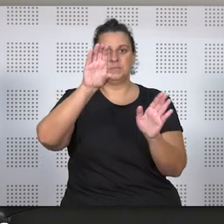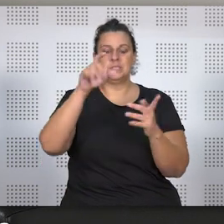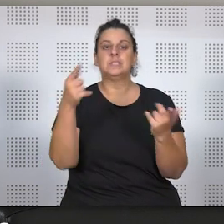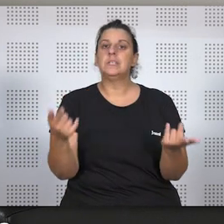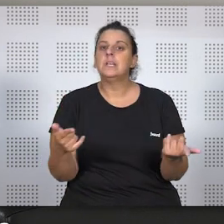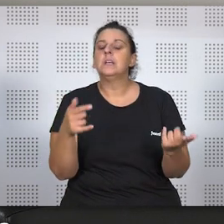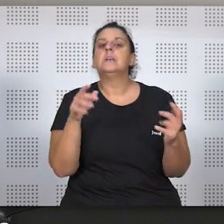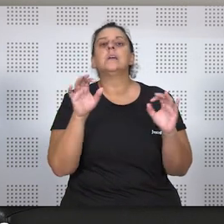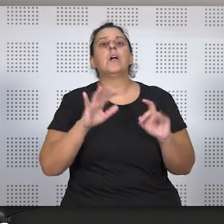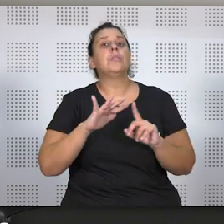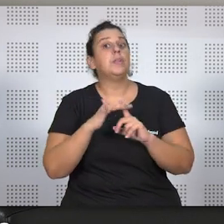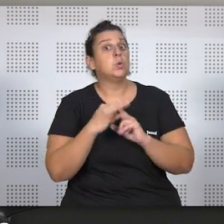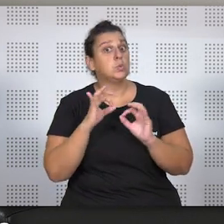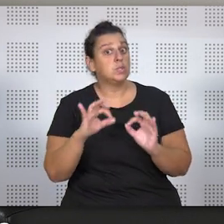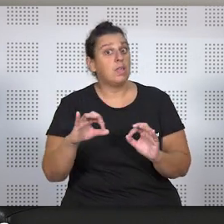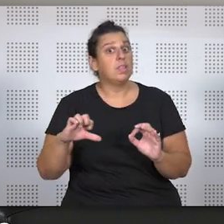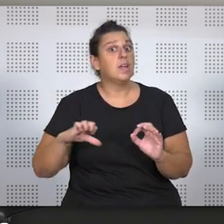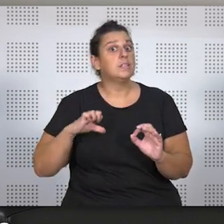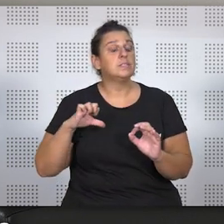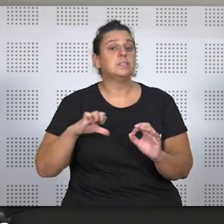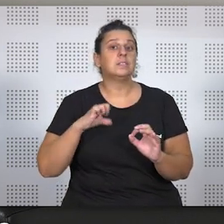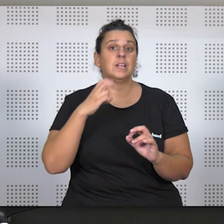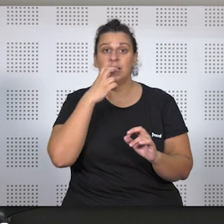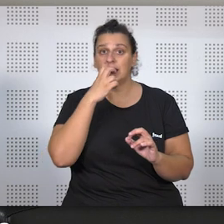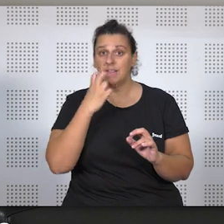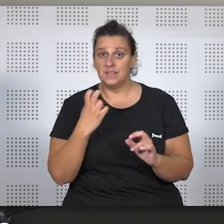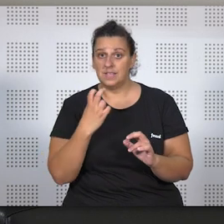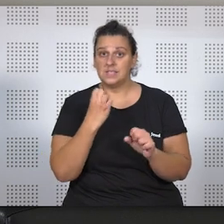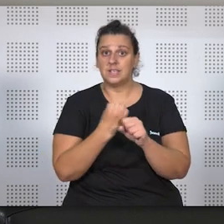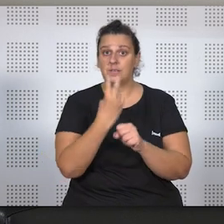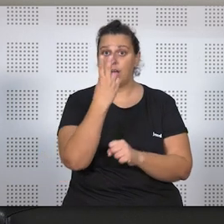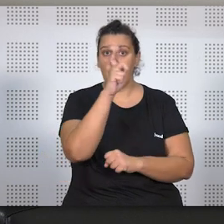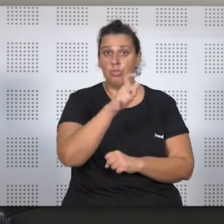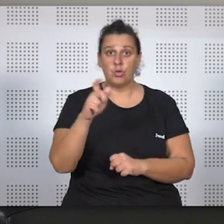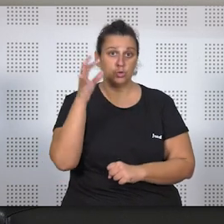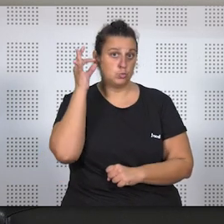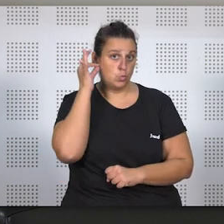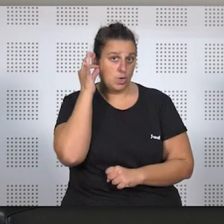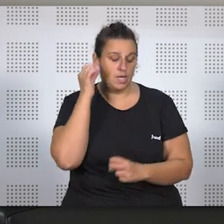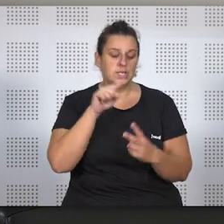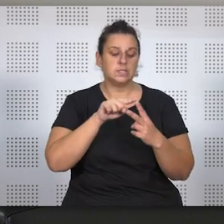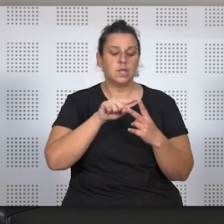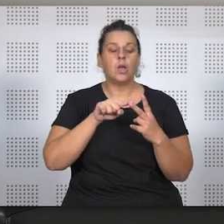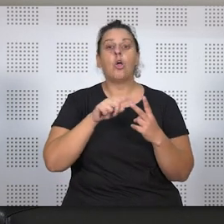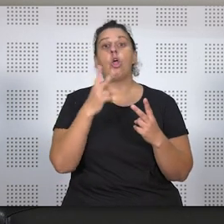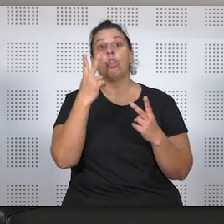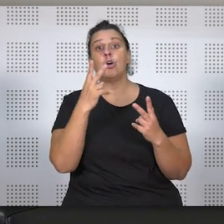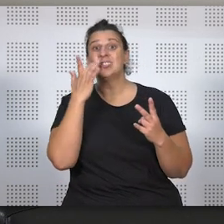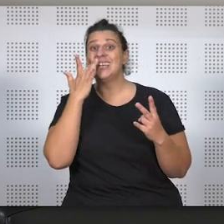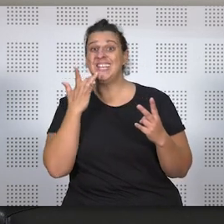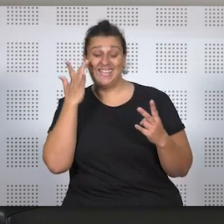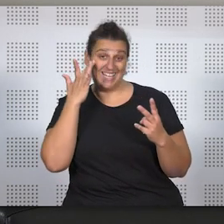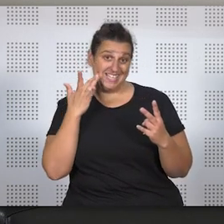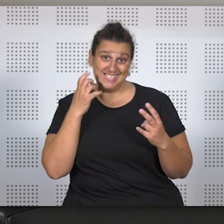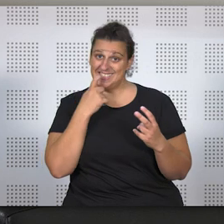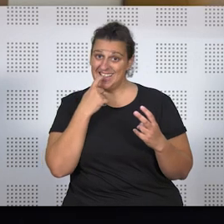circunstancias de que en esa clínica prestaban servicios, por un lado, dos odontólogas, dos higienistas, entre ellas la peticionaria y además